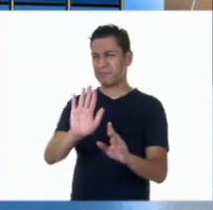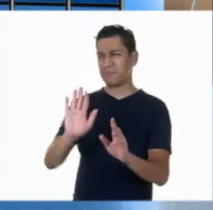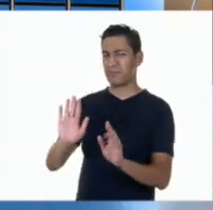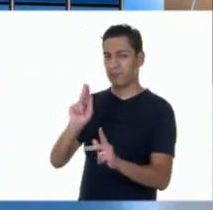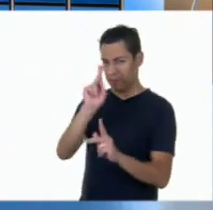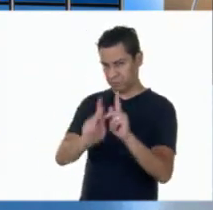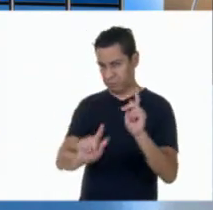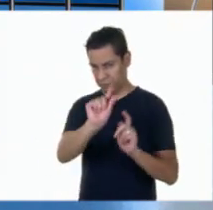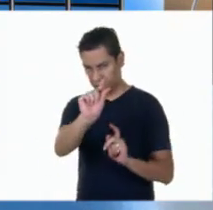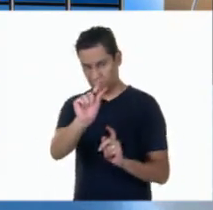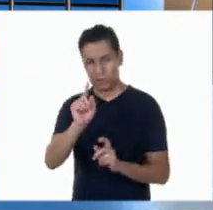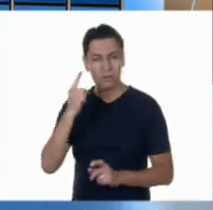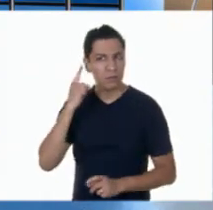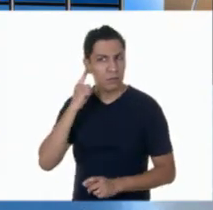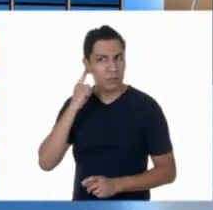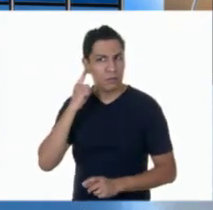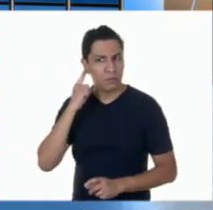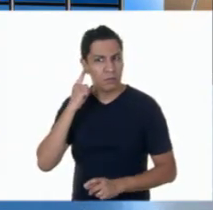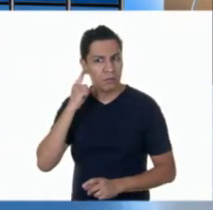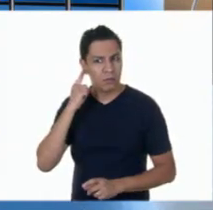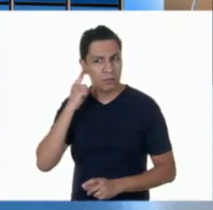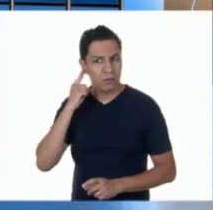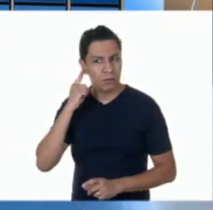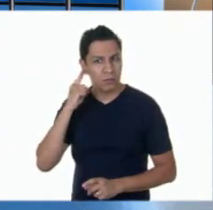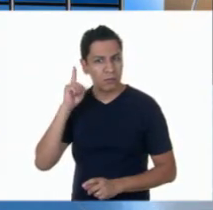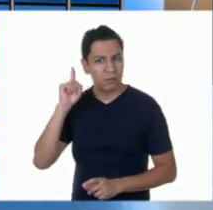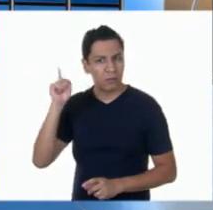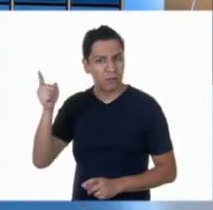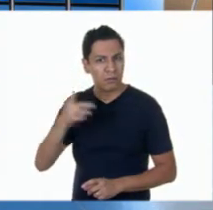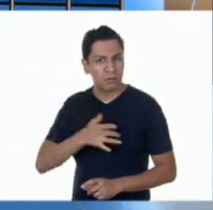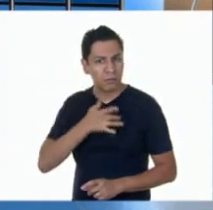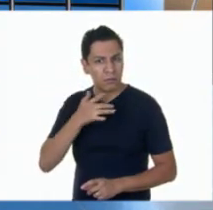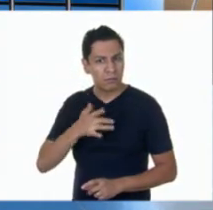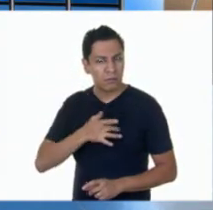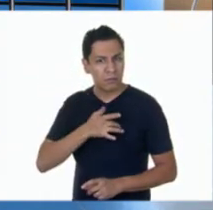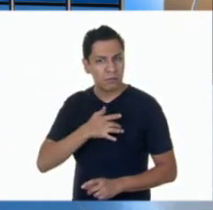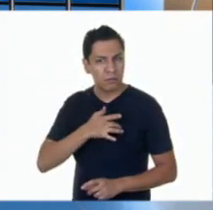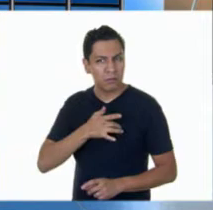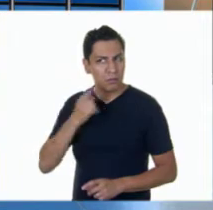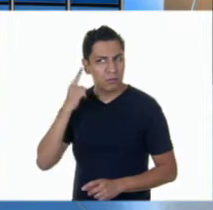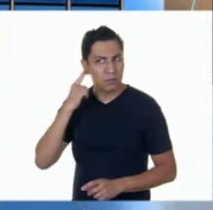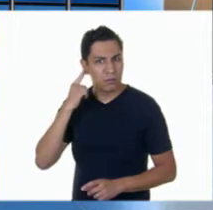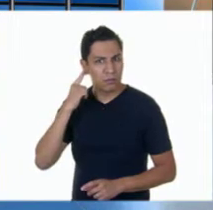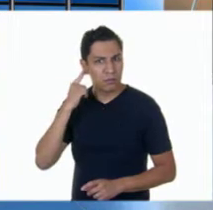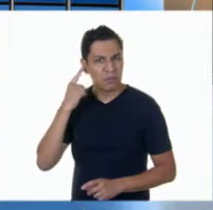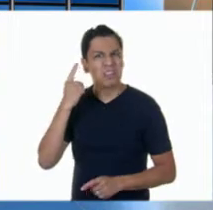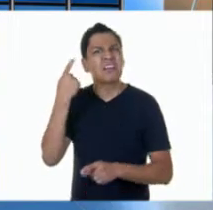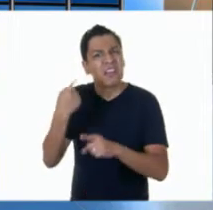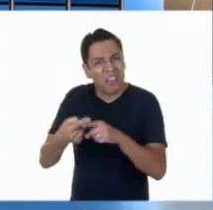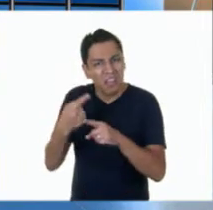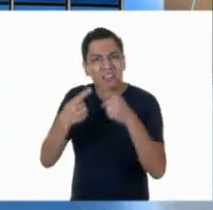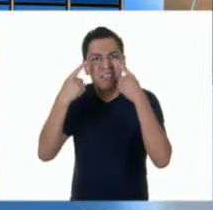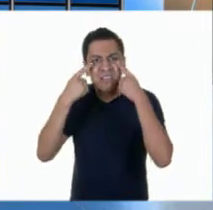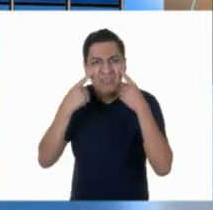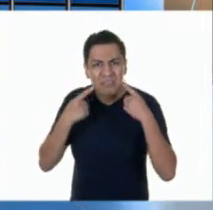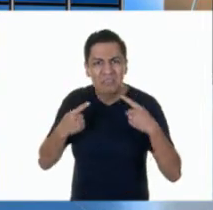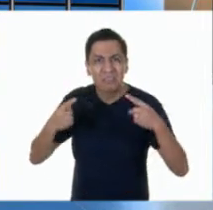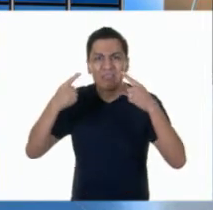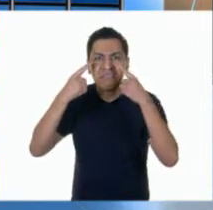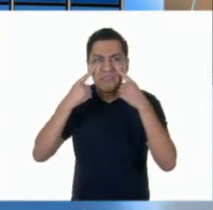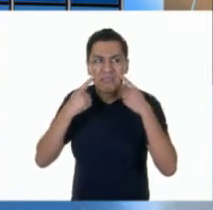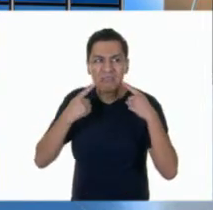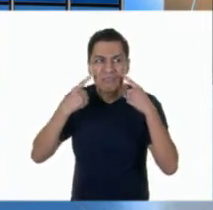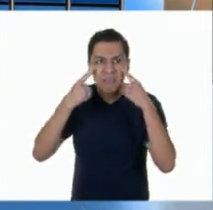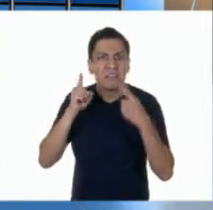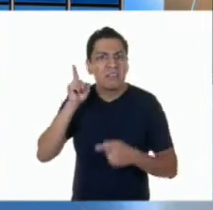¡Suscríbete al ¡Suscríbete ¿Alcanzas a escuchar eso? ¿No? ¿Es un sollozo? ¿Alguien está llorando? Casi no se escucha. Creo que